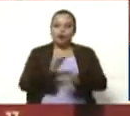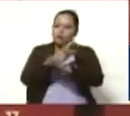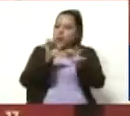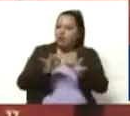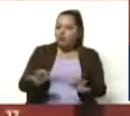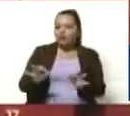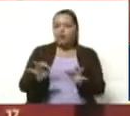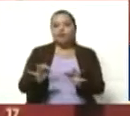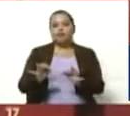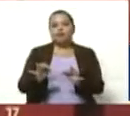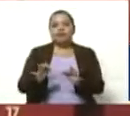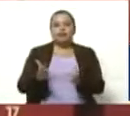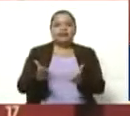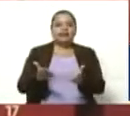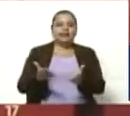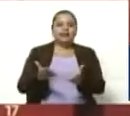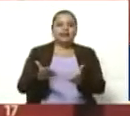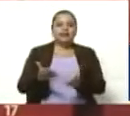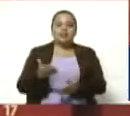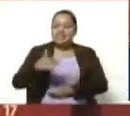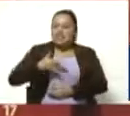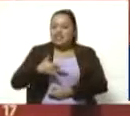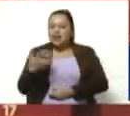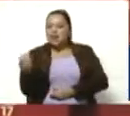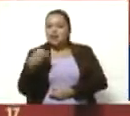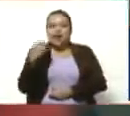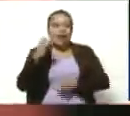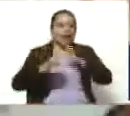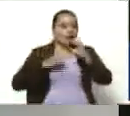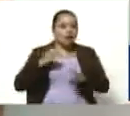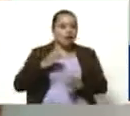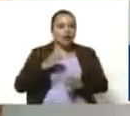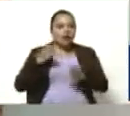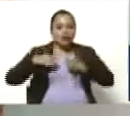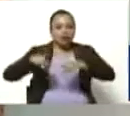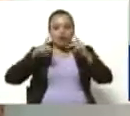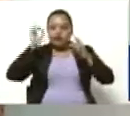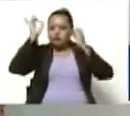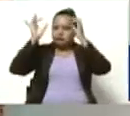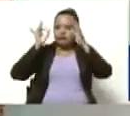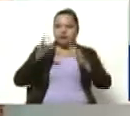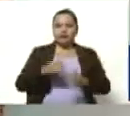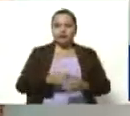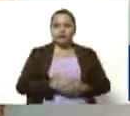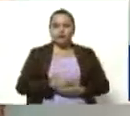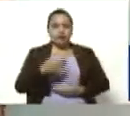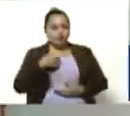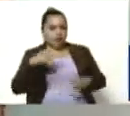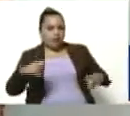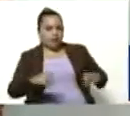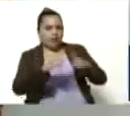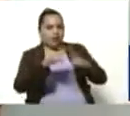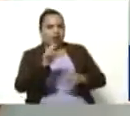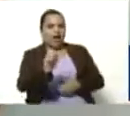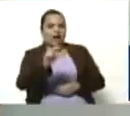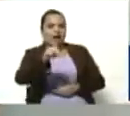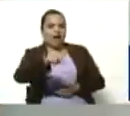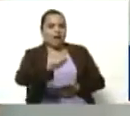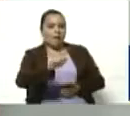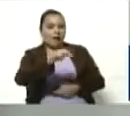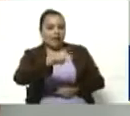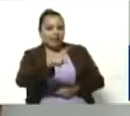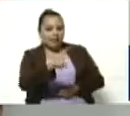una nueva sensibilidad y una nueva posibilidad para la creación. Me encuentro acá con Amanda Durán, desde nuestra patria